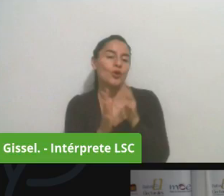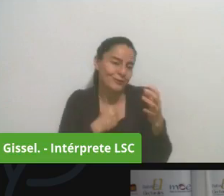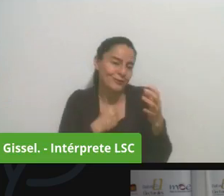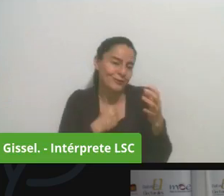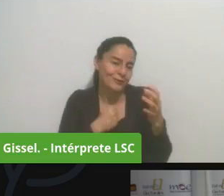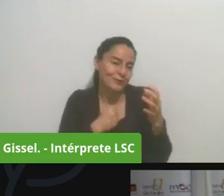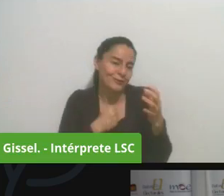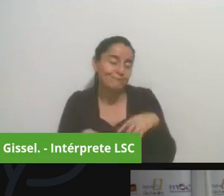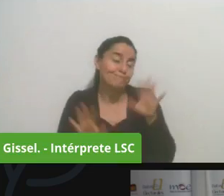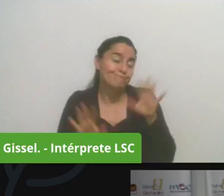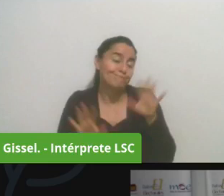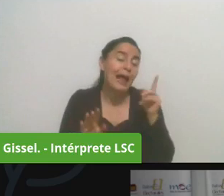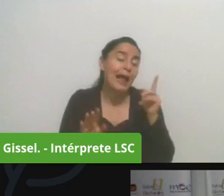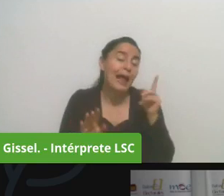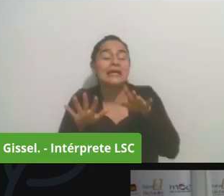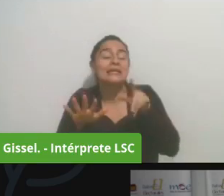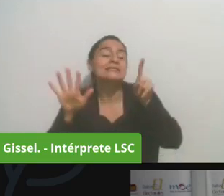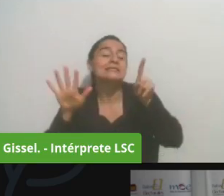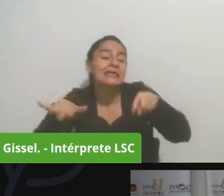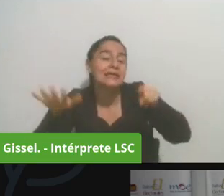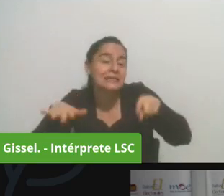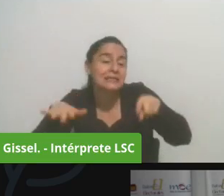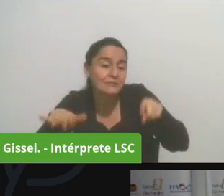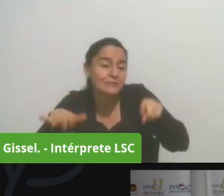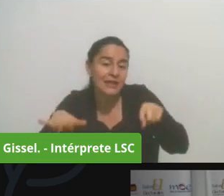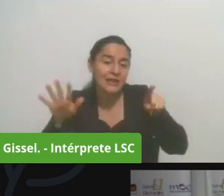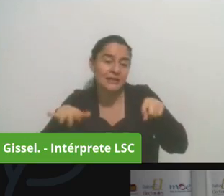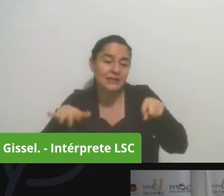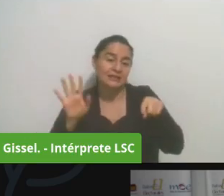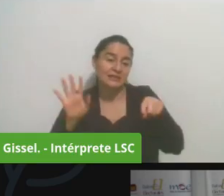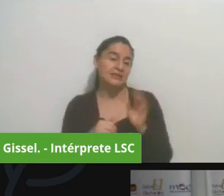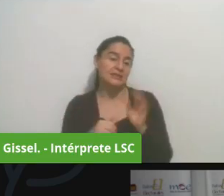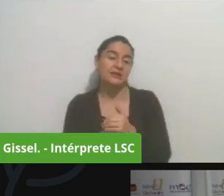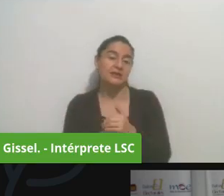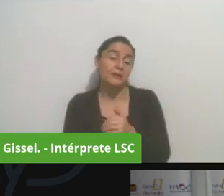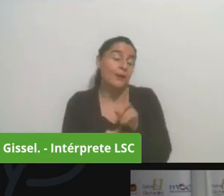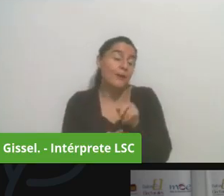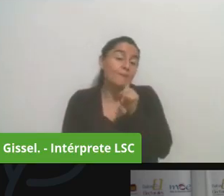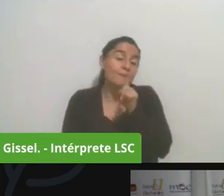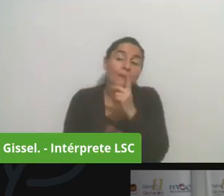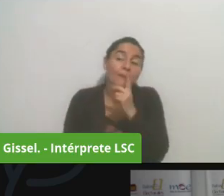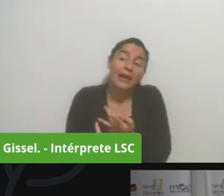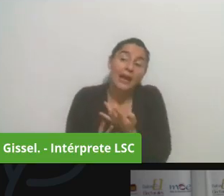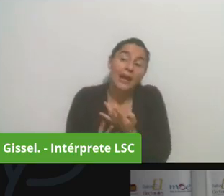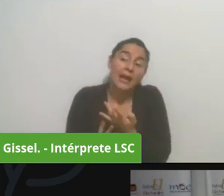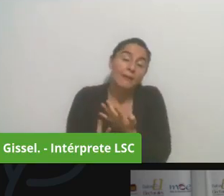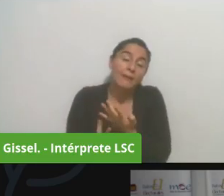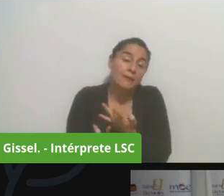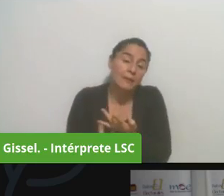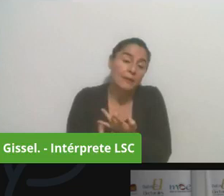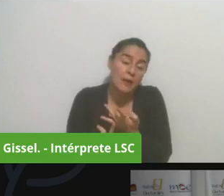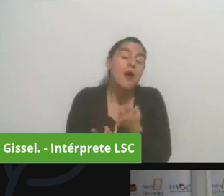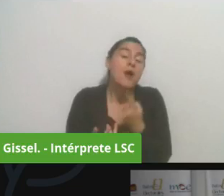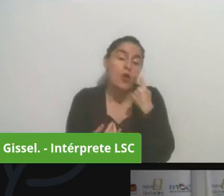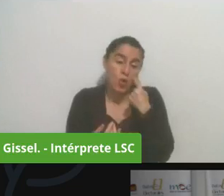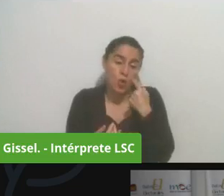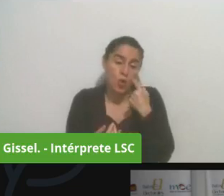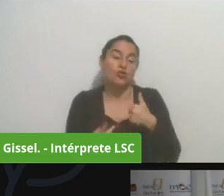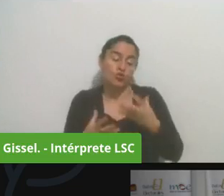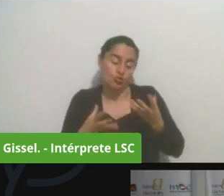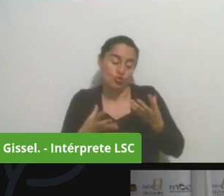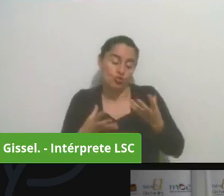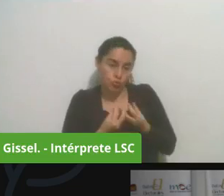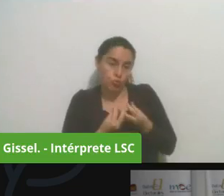se va a tener noticia pero si vamos a estar seguir haciendo seguimiento y pues obviamente tienen nos hacen control político nos hacen control